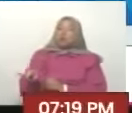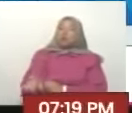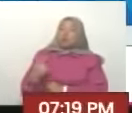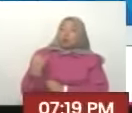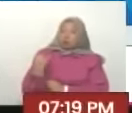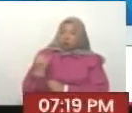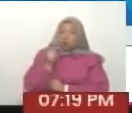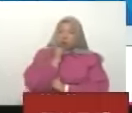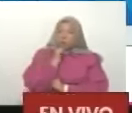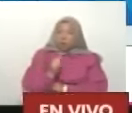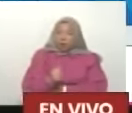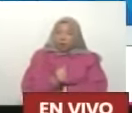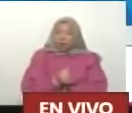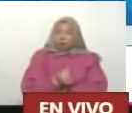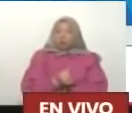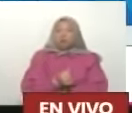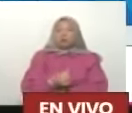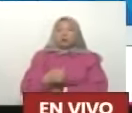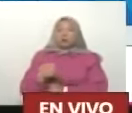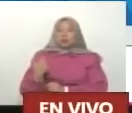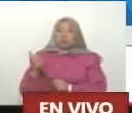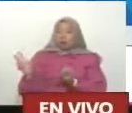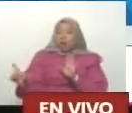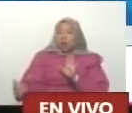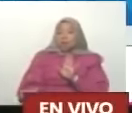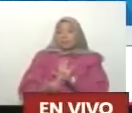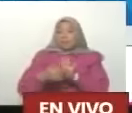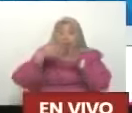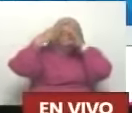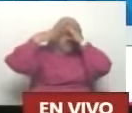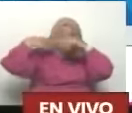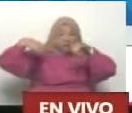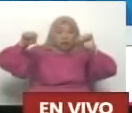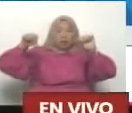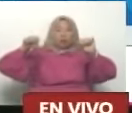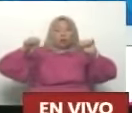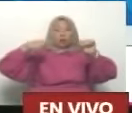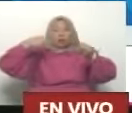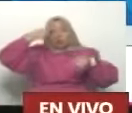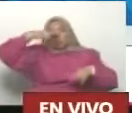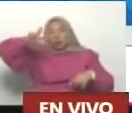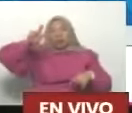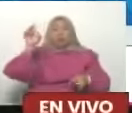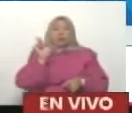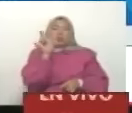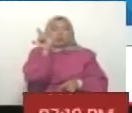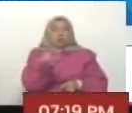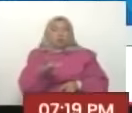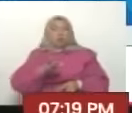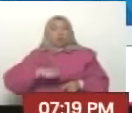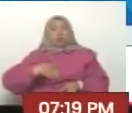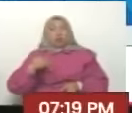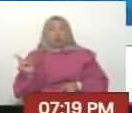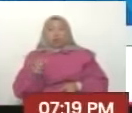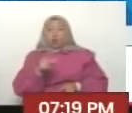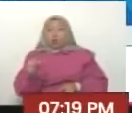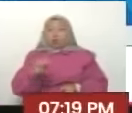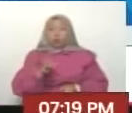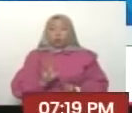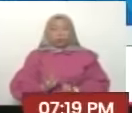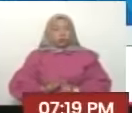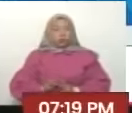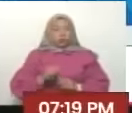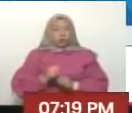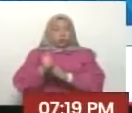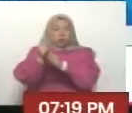mal la jugada de violar el territorio de México creyendo que él se despuntaba que él era el gran